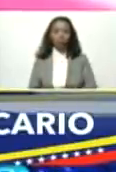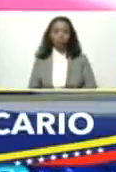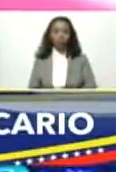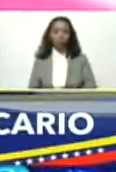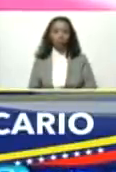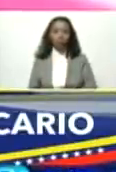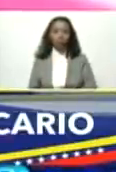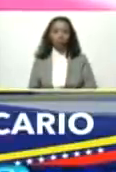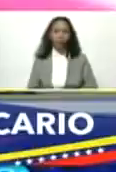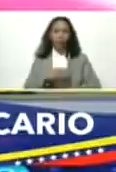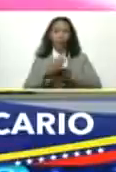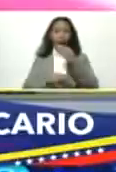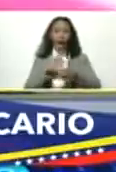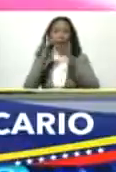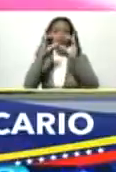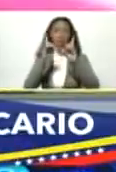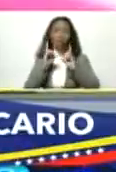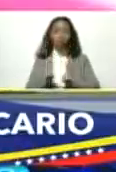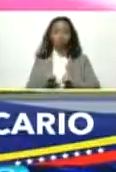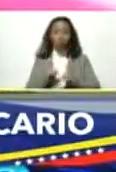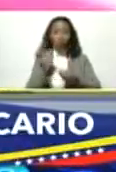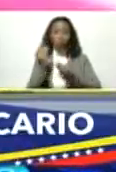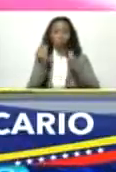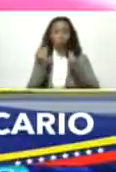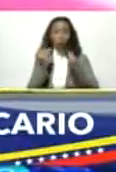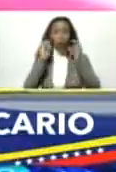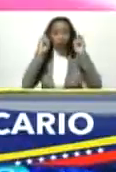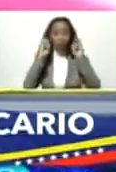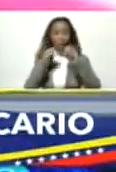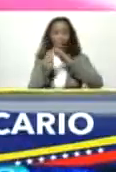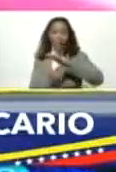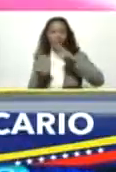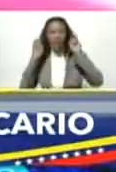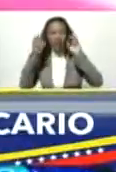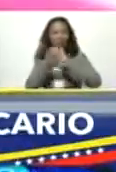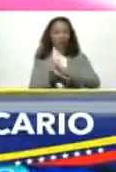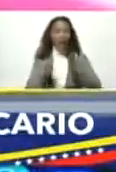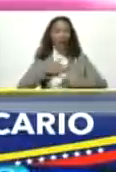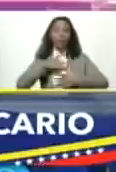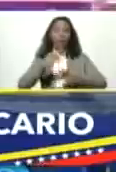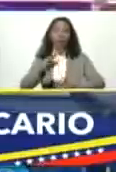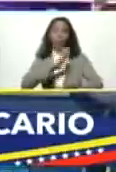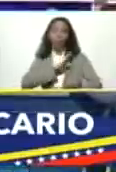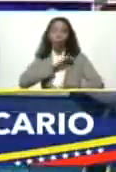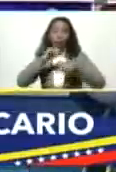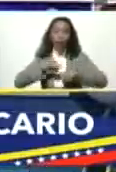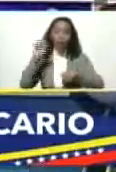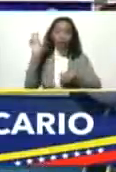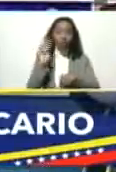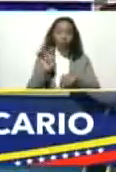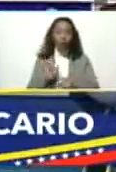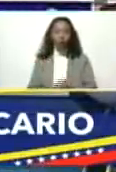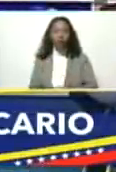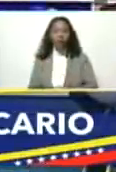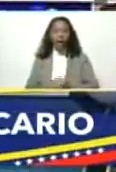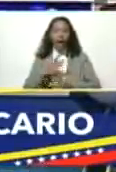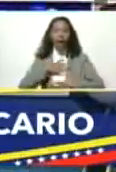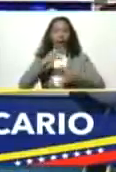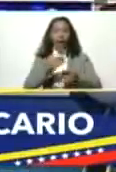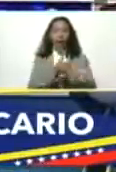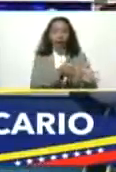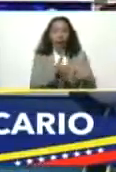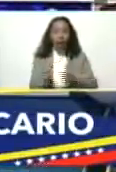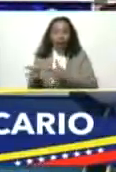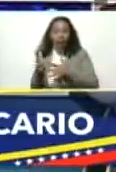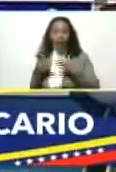que tome sus decisiones por consenso en base al interés del país, en base al interés del ganar-ganar de la